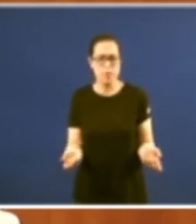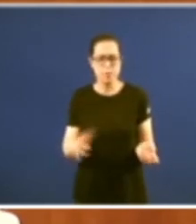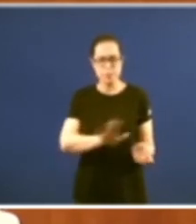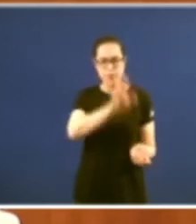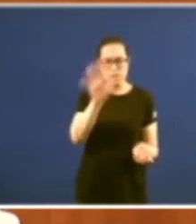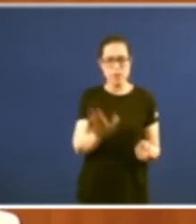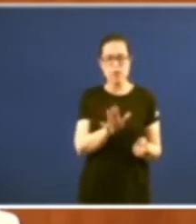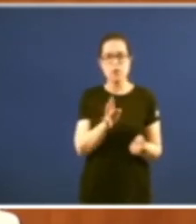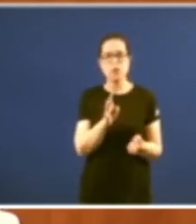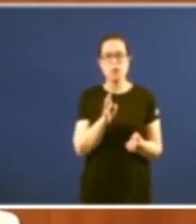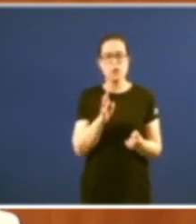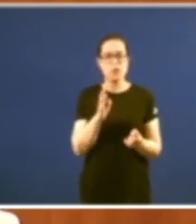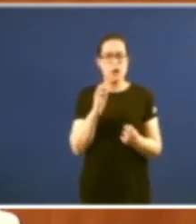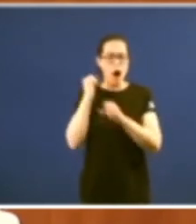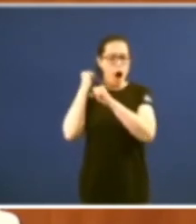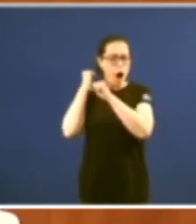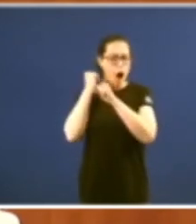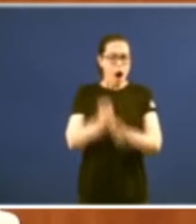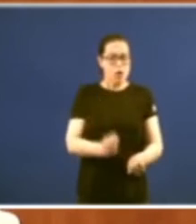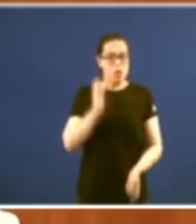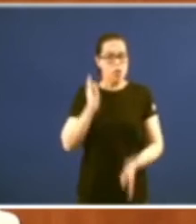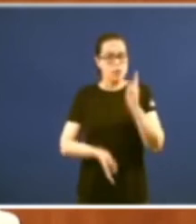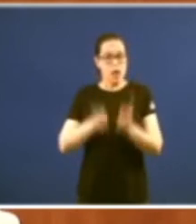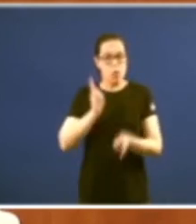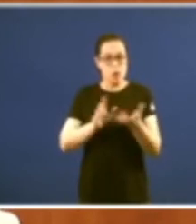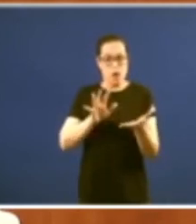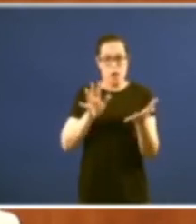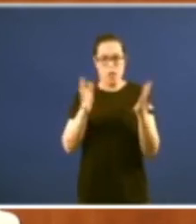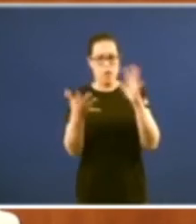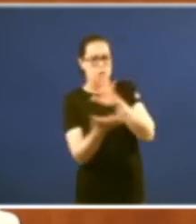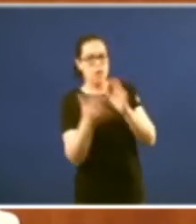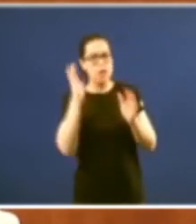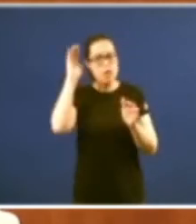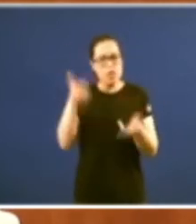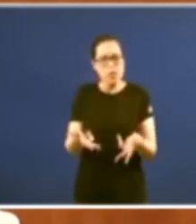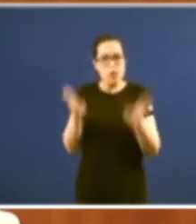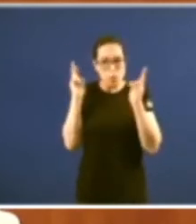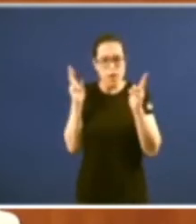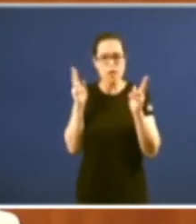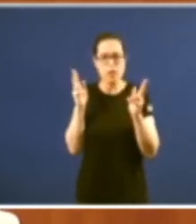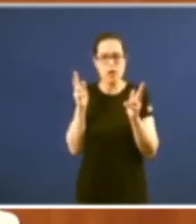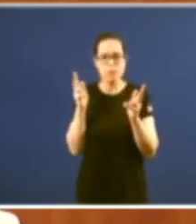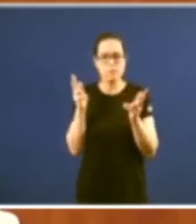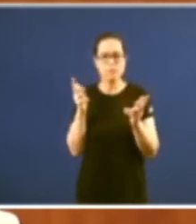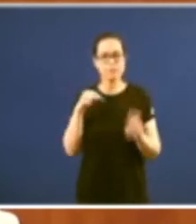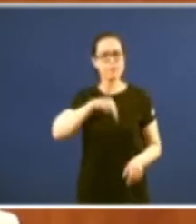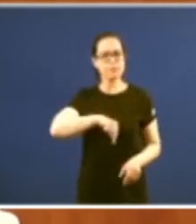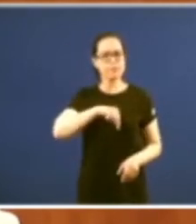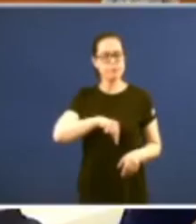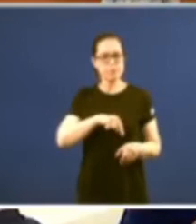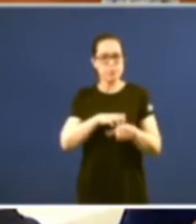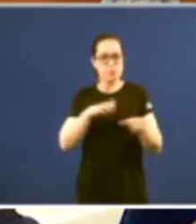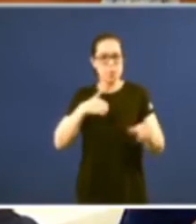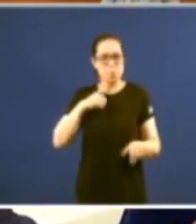democracia despois de moitos anos de dictadura e no fondo non sabíamos moi ben o incluso casi o que nos